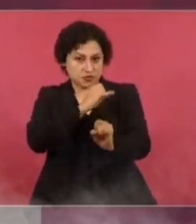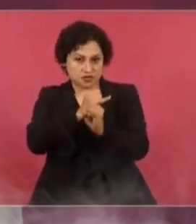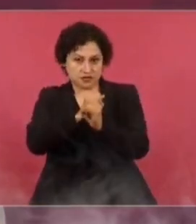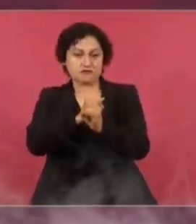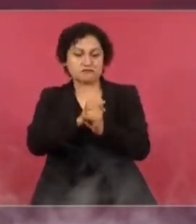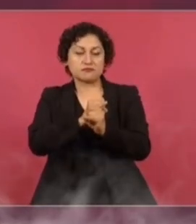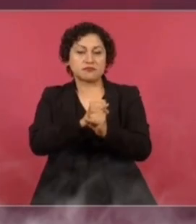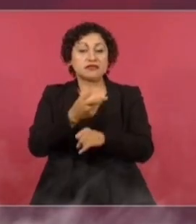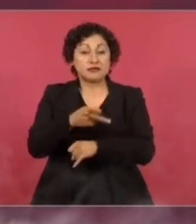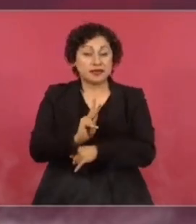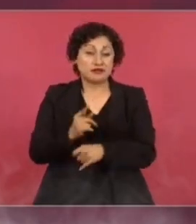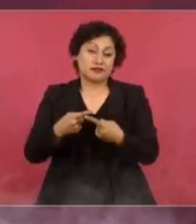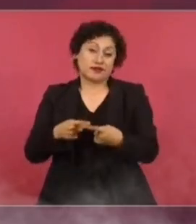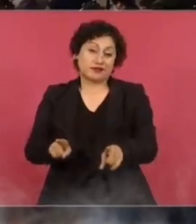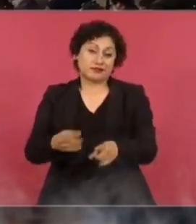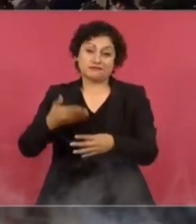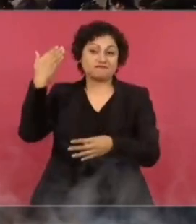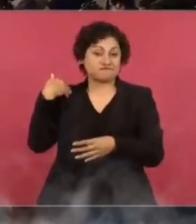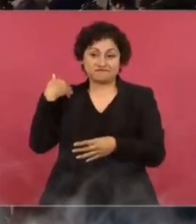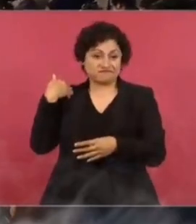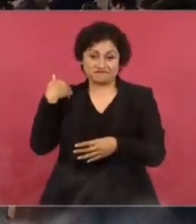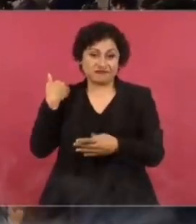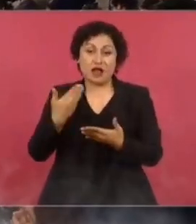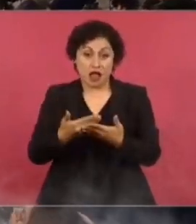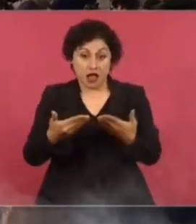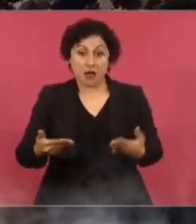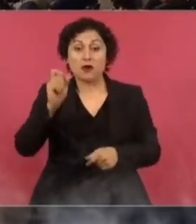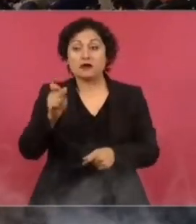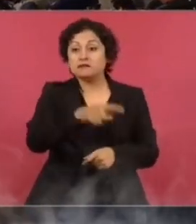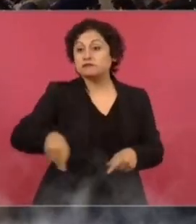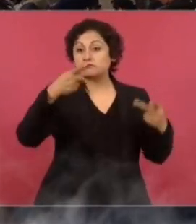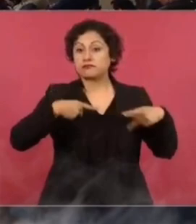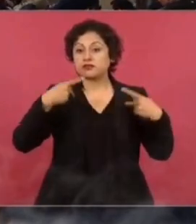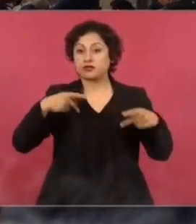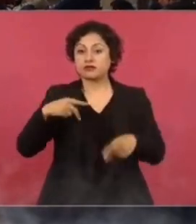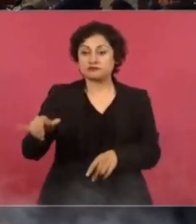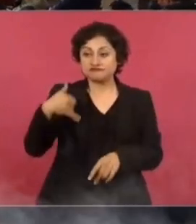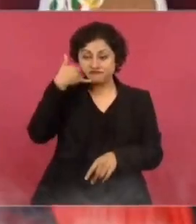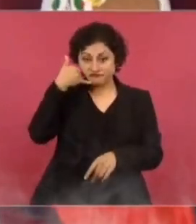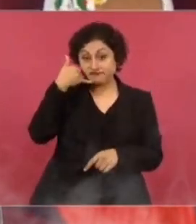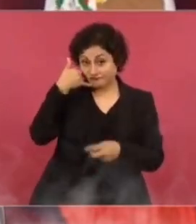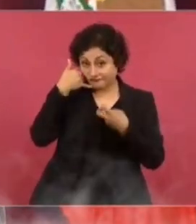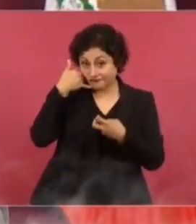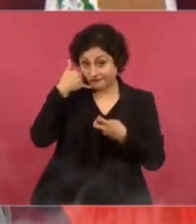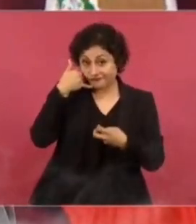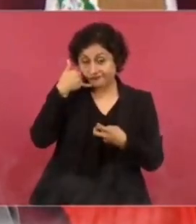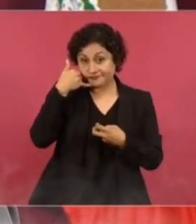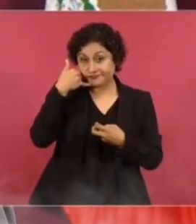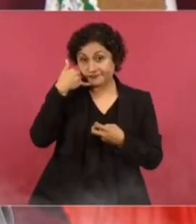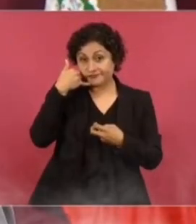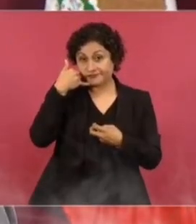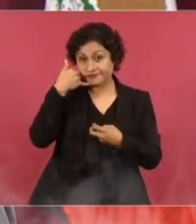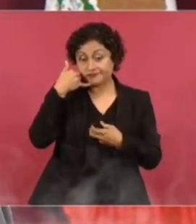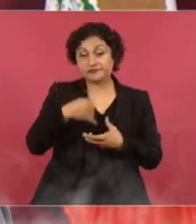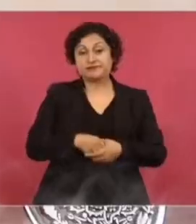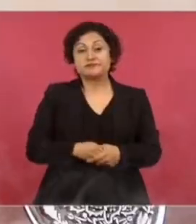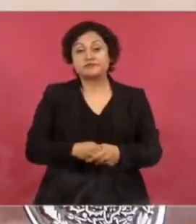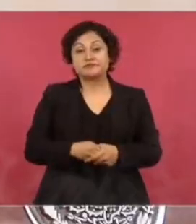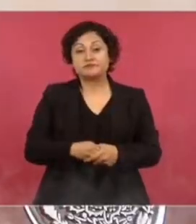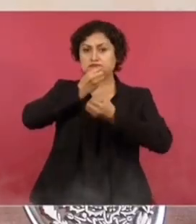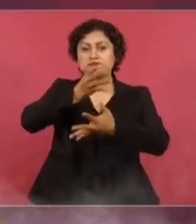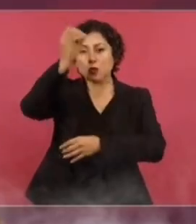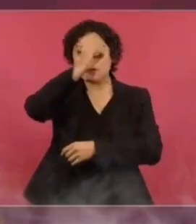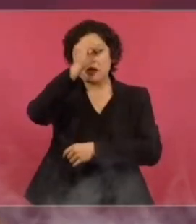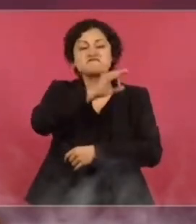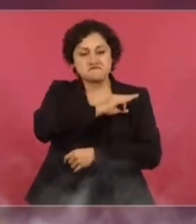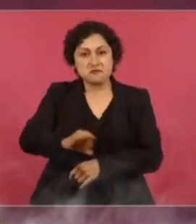tiene el mismo efecto. Porque ahora, cada ciudadano que tiene un teléfono móvil puede opinar.